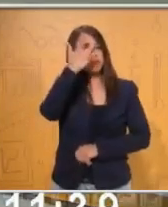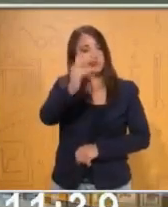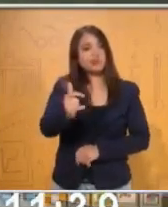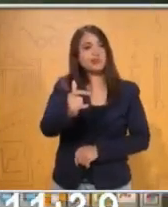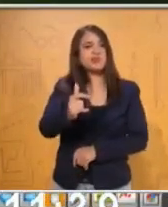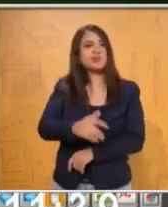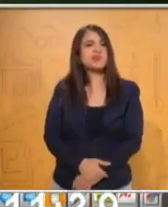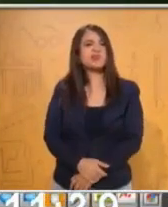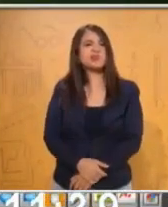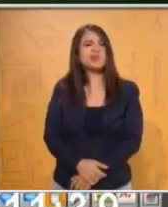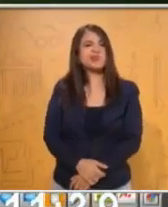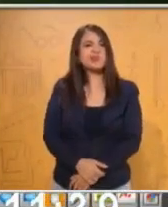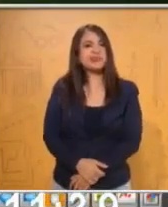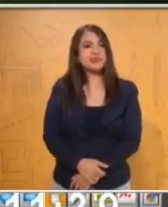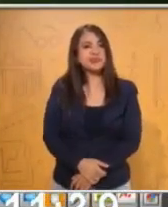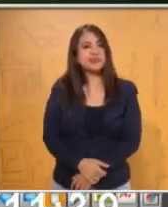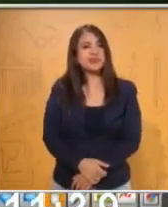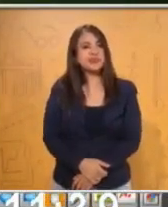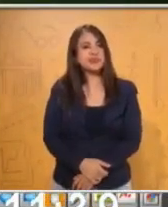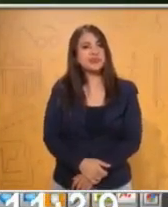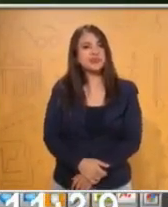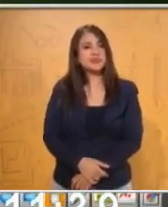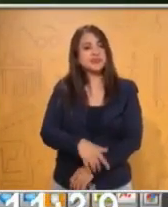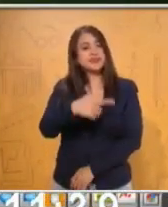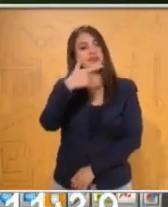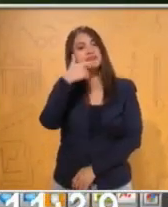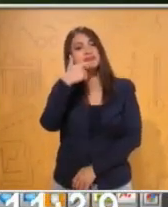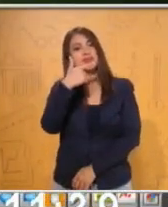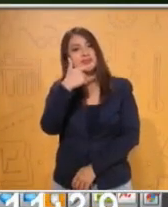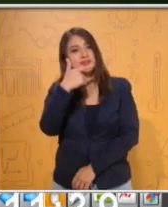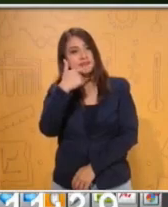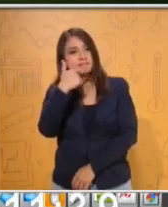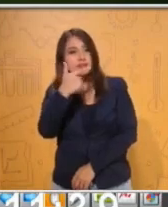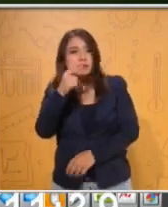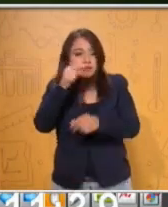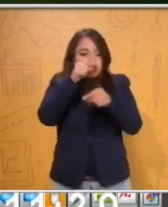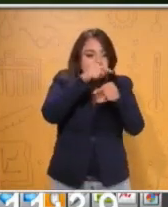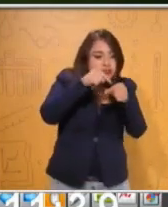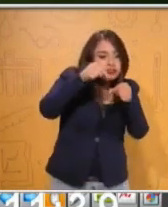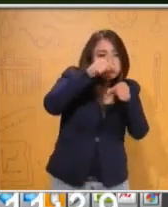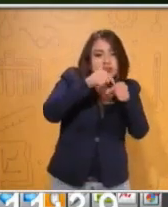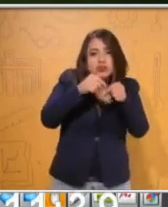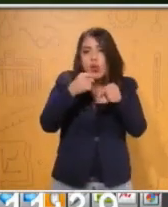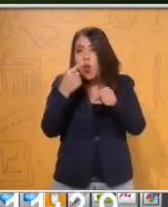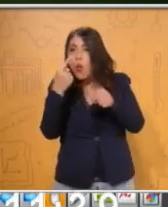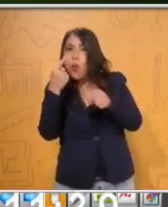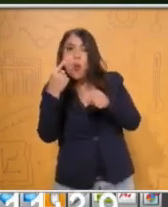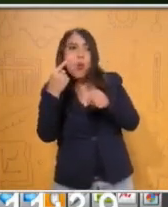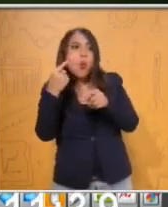adivinador. Siete agujeros, una sola calabaza.